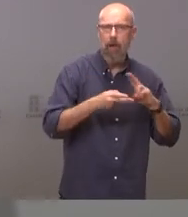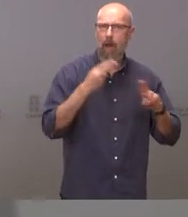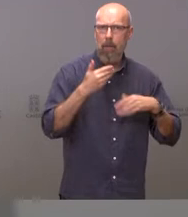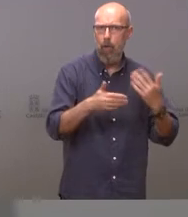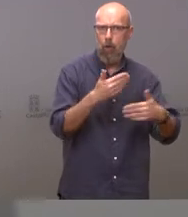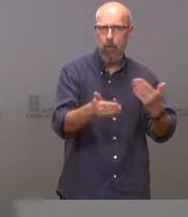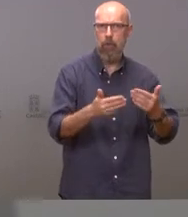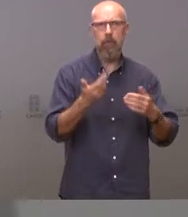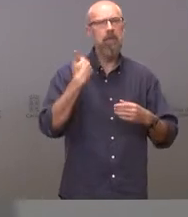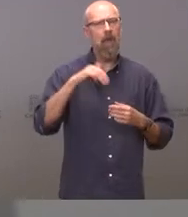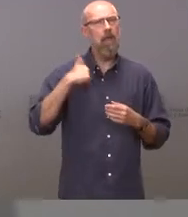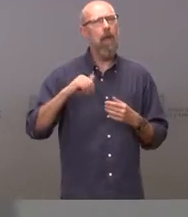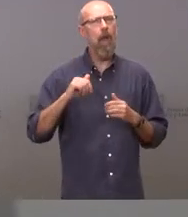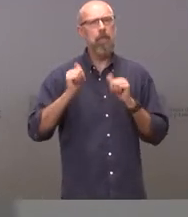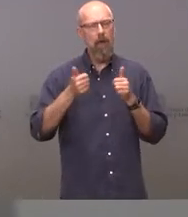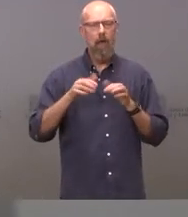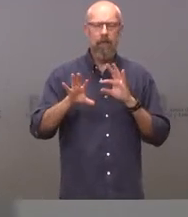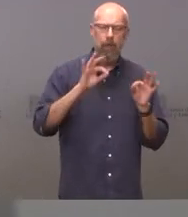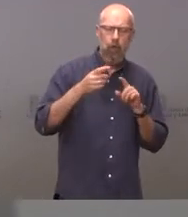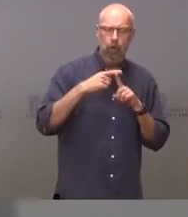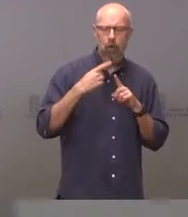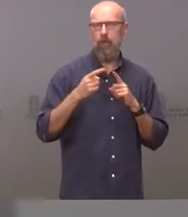ya las primeras decisiones.